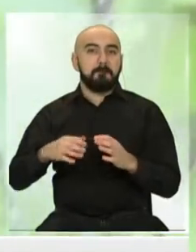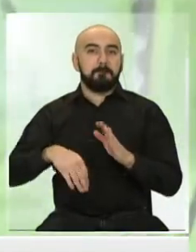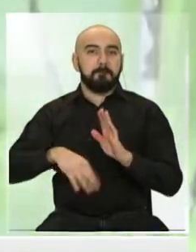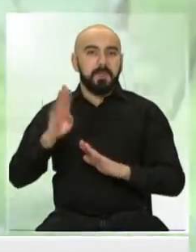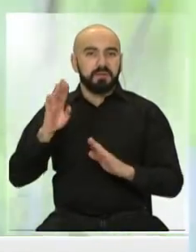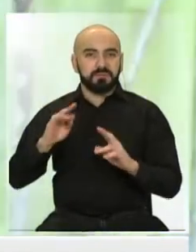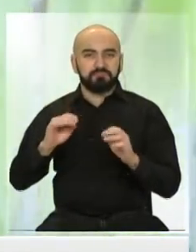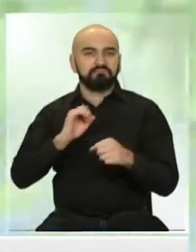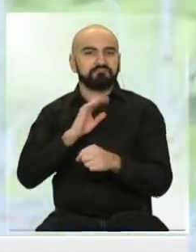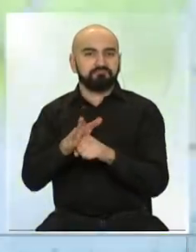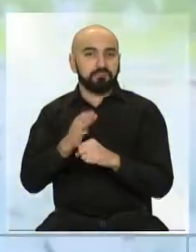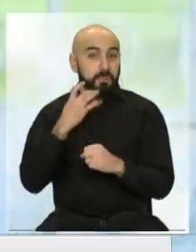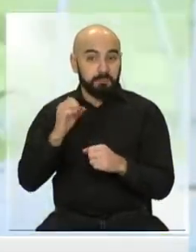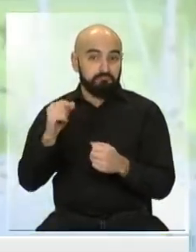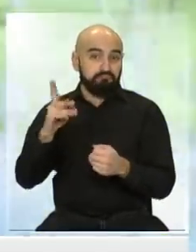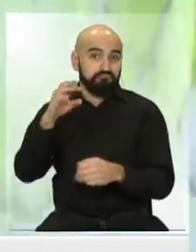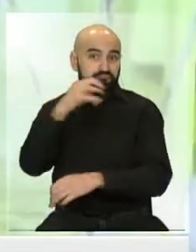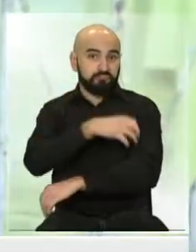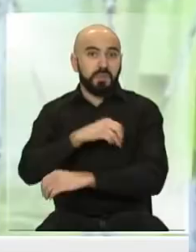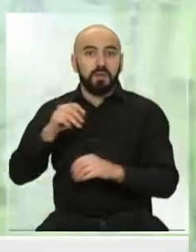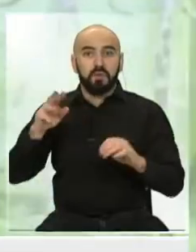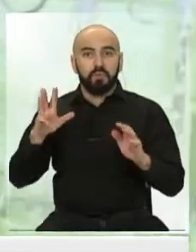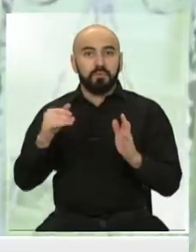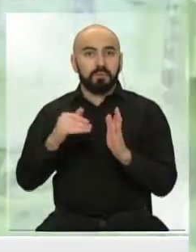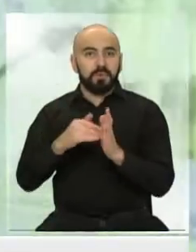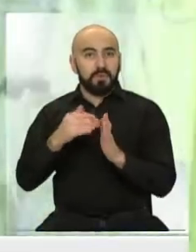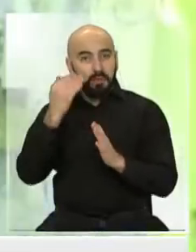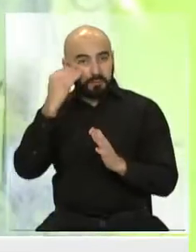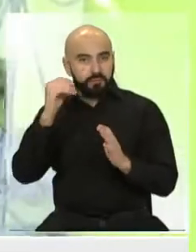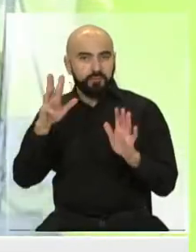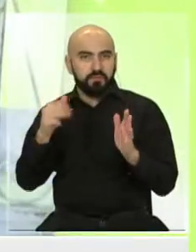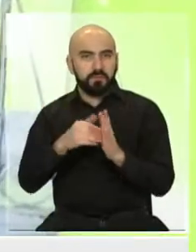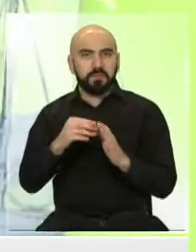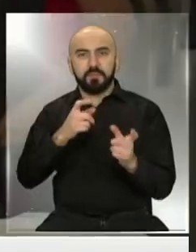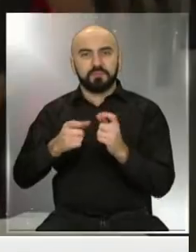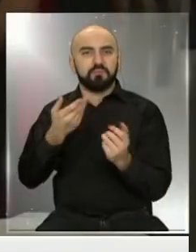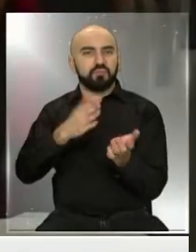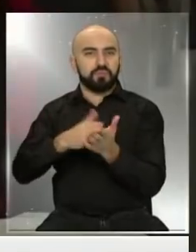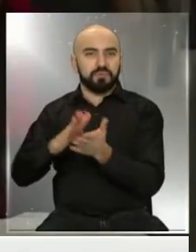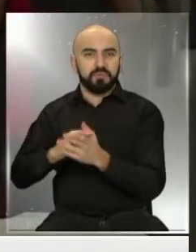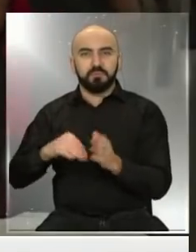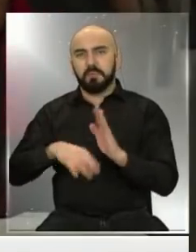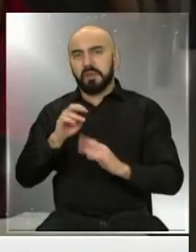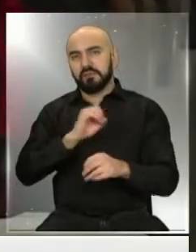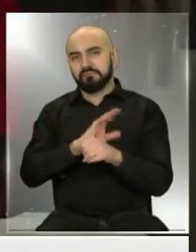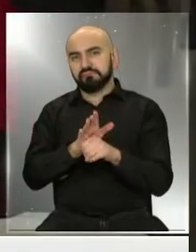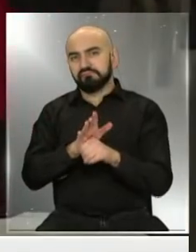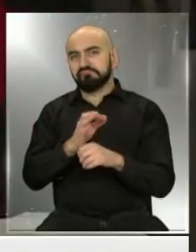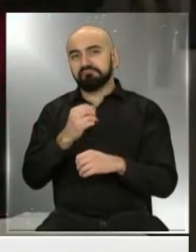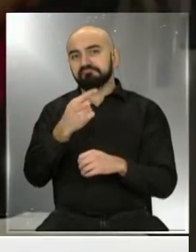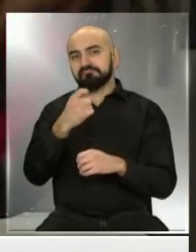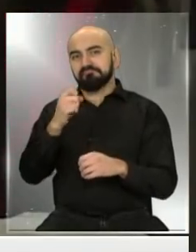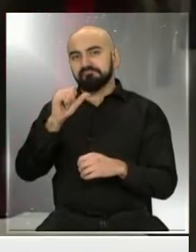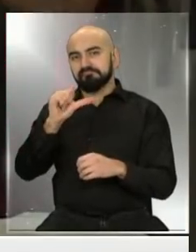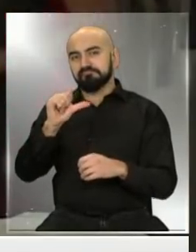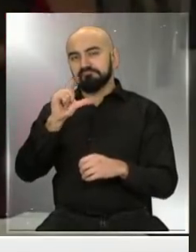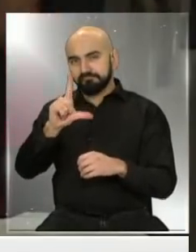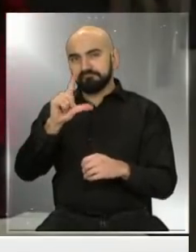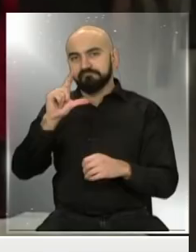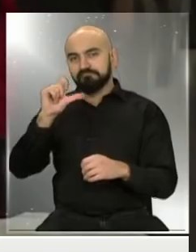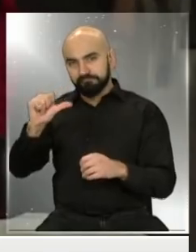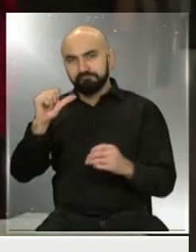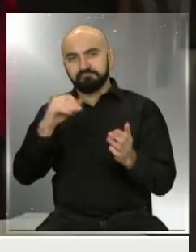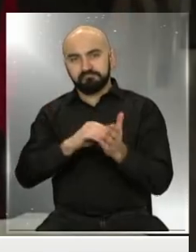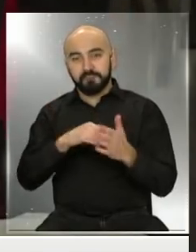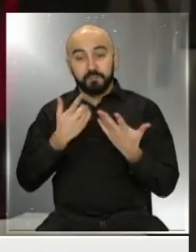casi 9.000 muertos y más de 176.000 contagios confirmados. Ante esta situación, el organismo